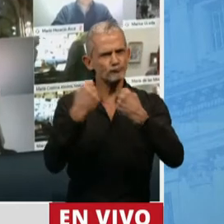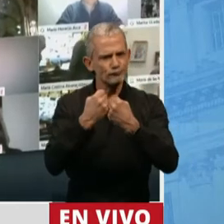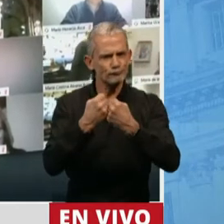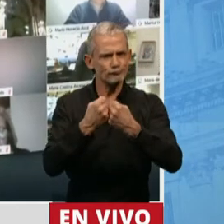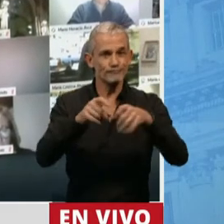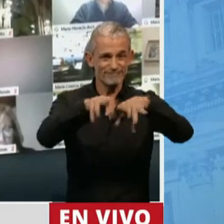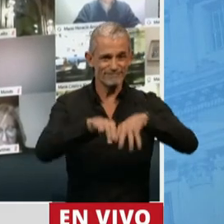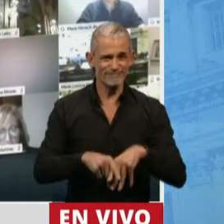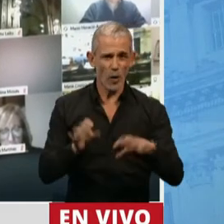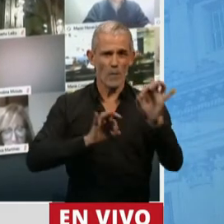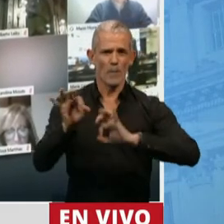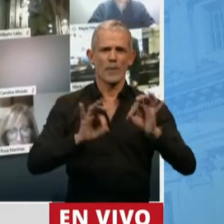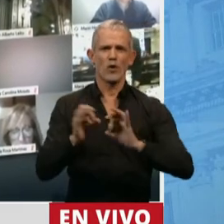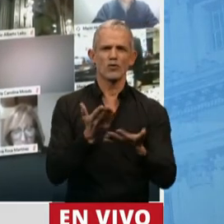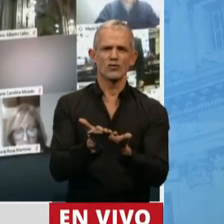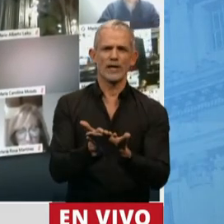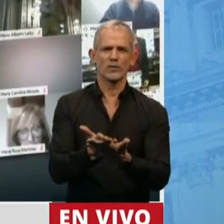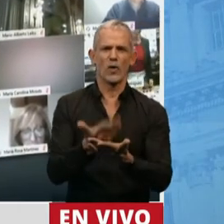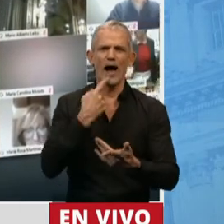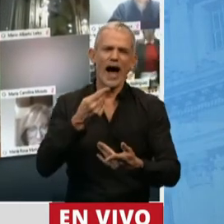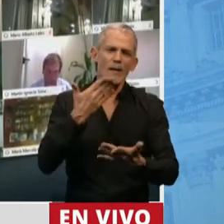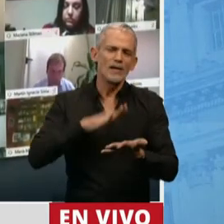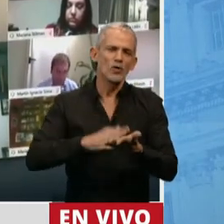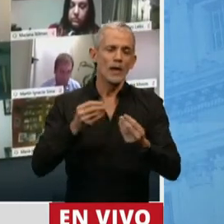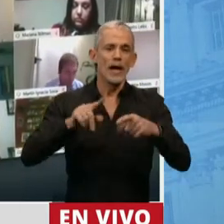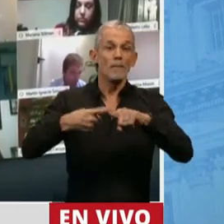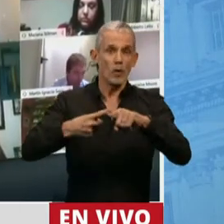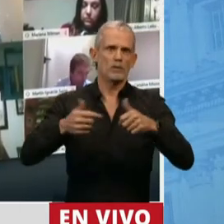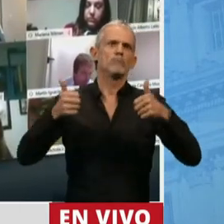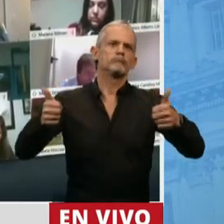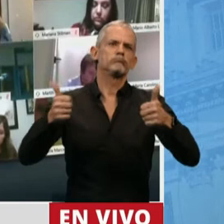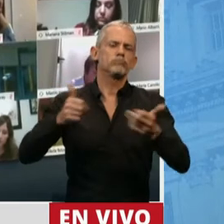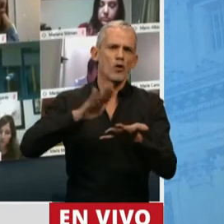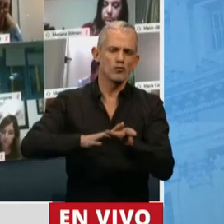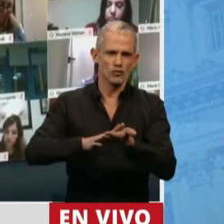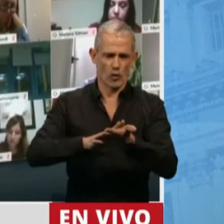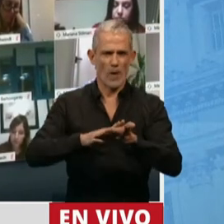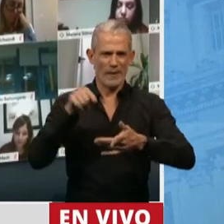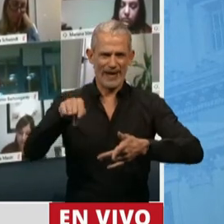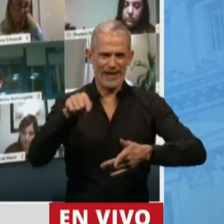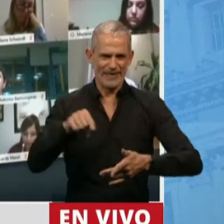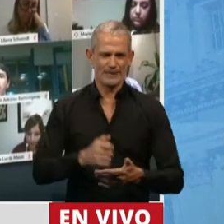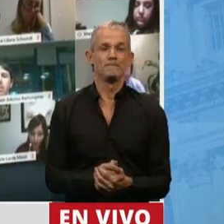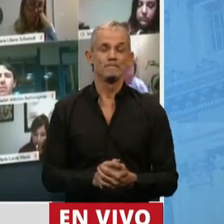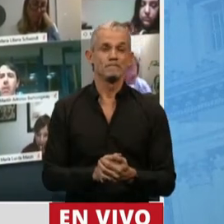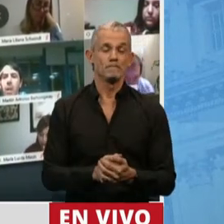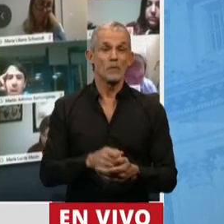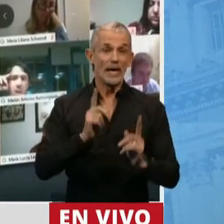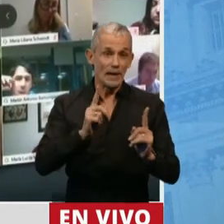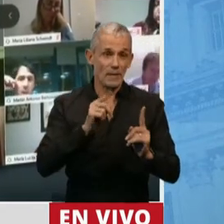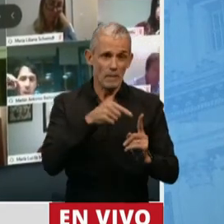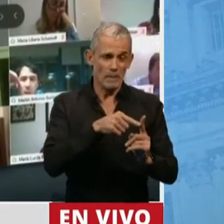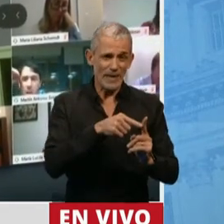redacción del proyecto hablan de la madurez de la clase política en materia de diario. Sin perjuicio de lo